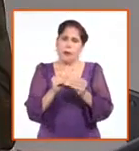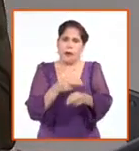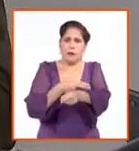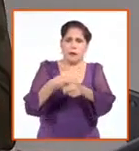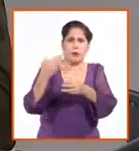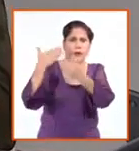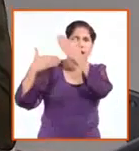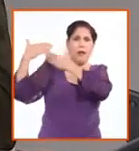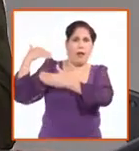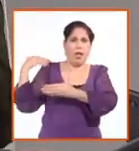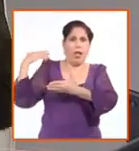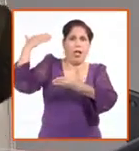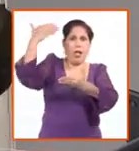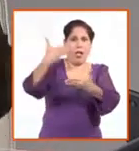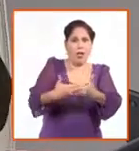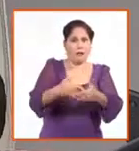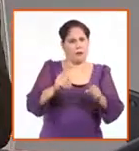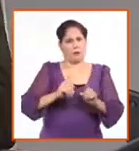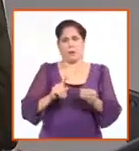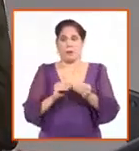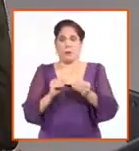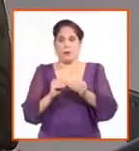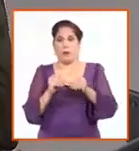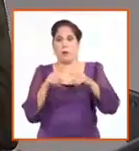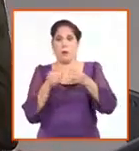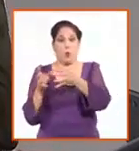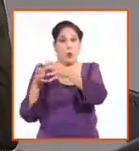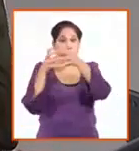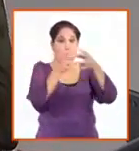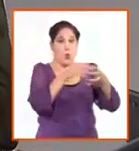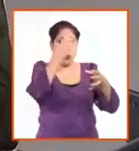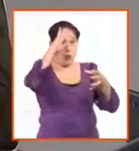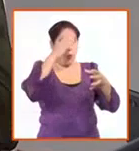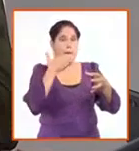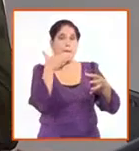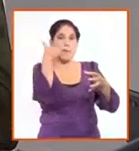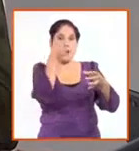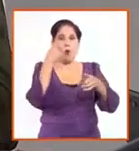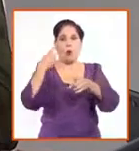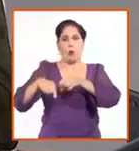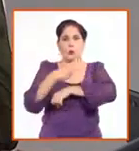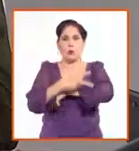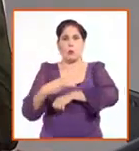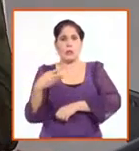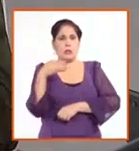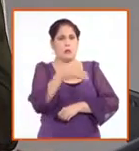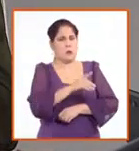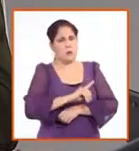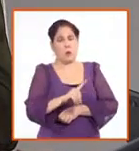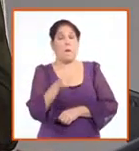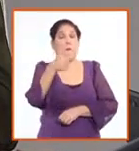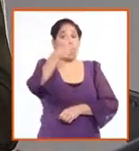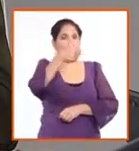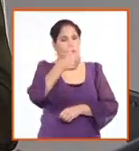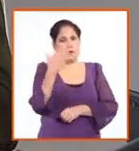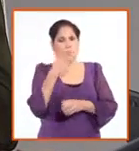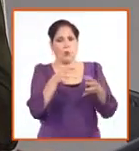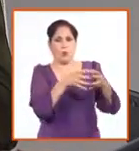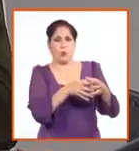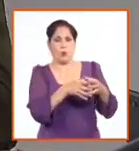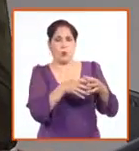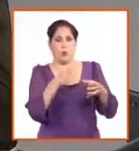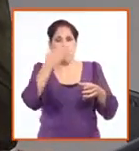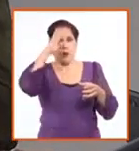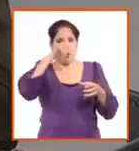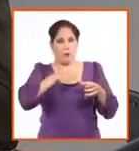mantenerla? ¿Por qué privilegiar a grupo de cubanos? ¿Cuántos muertos más